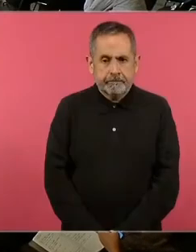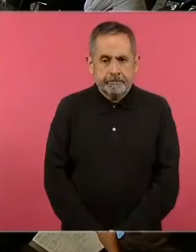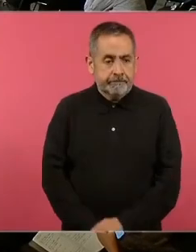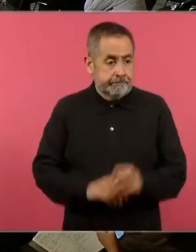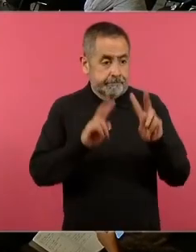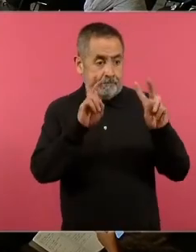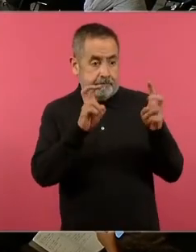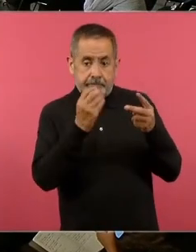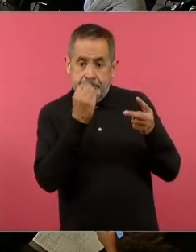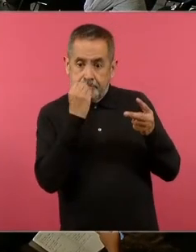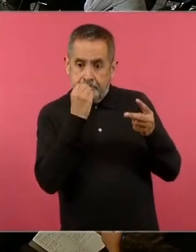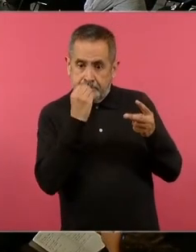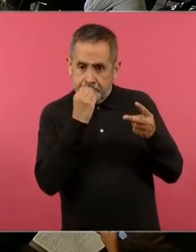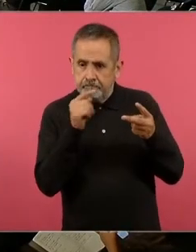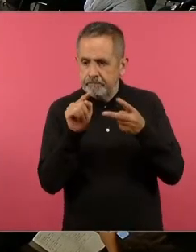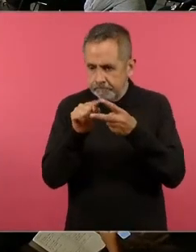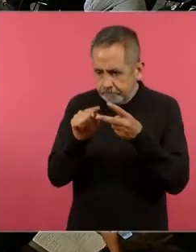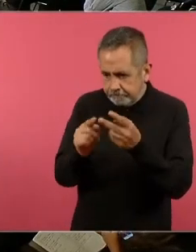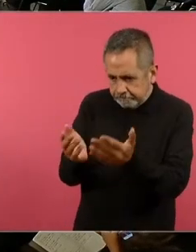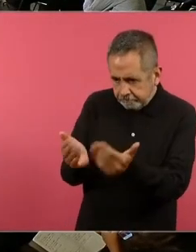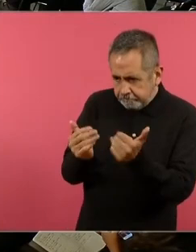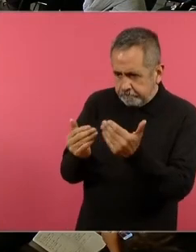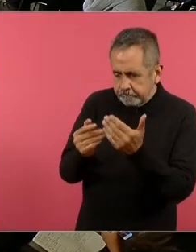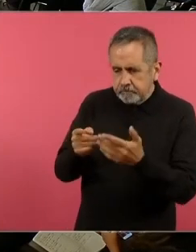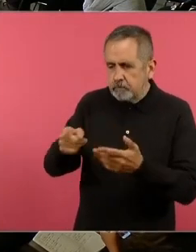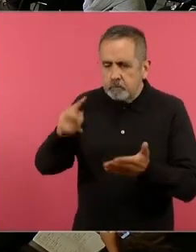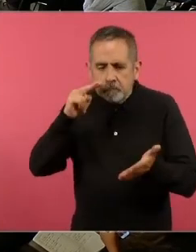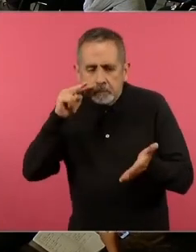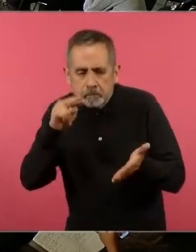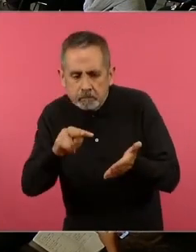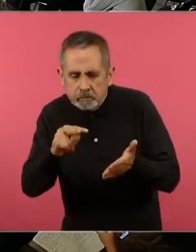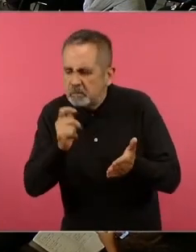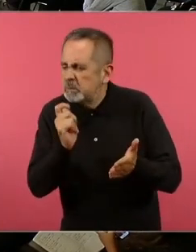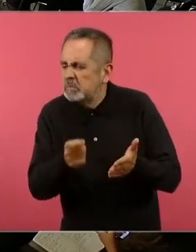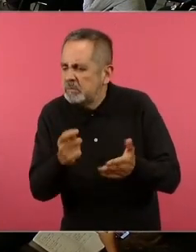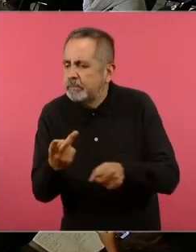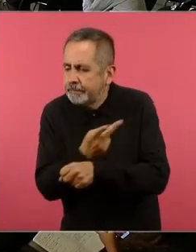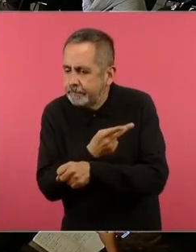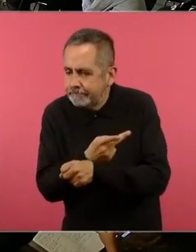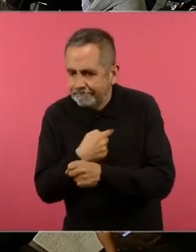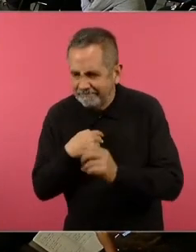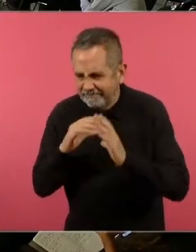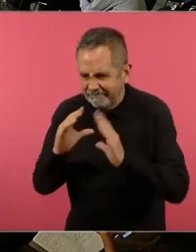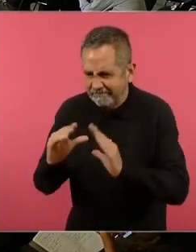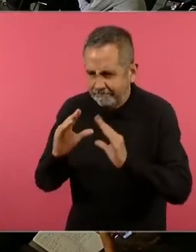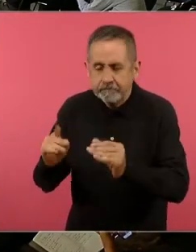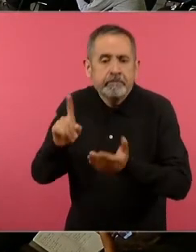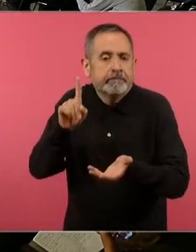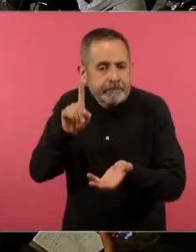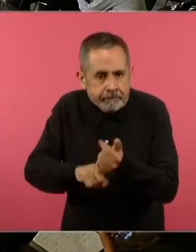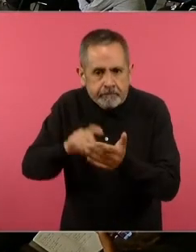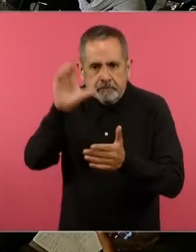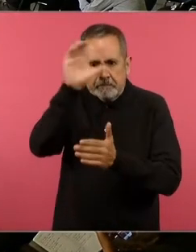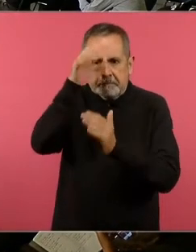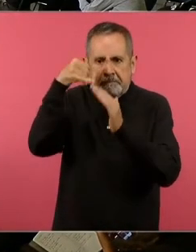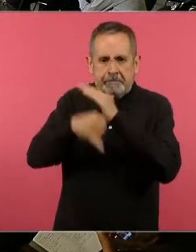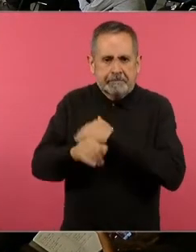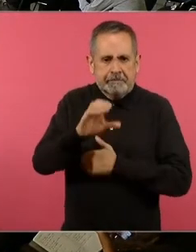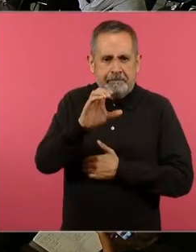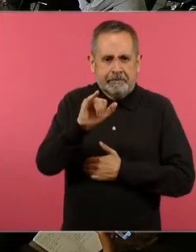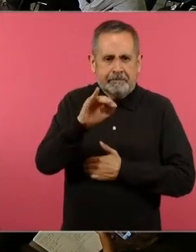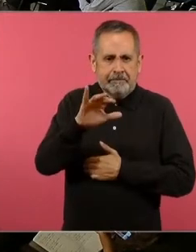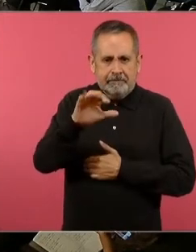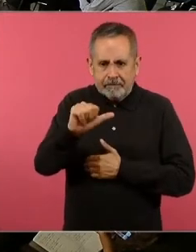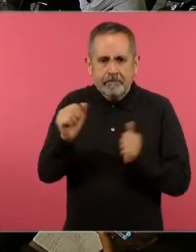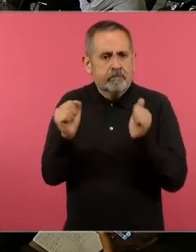yo observo es lo que yo tengo que describir lo estamos preparando para el área de ciencias y lo estamos preparando para